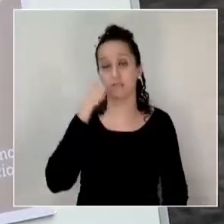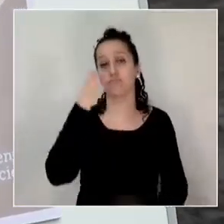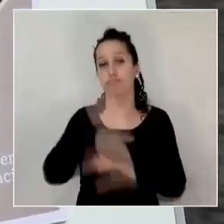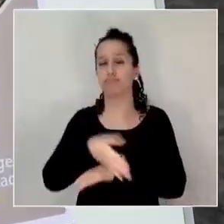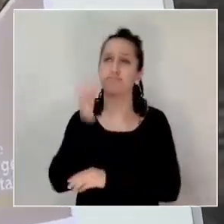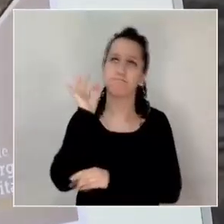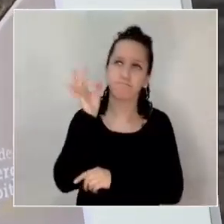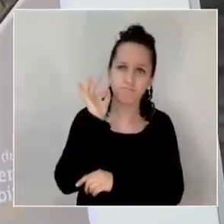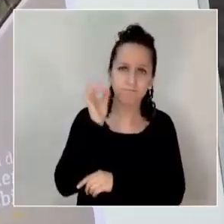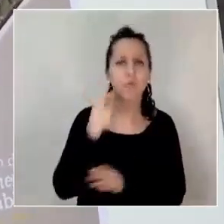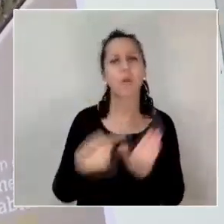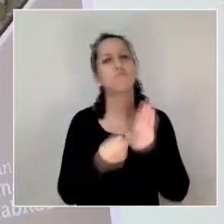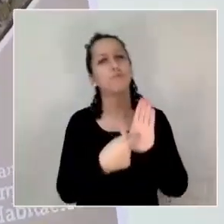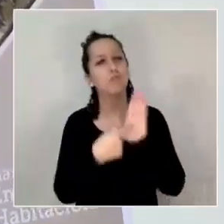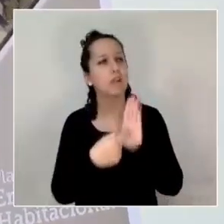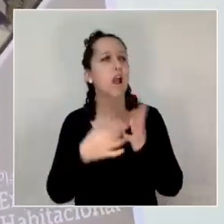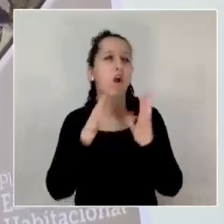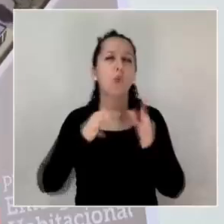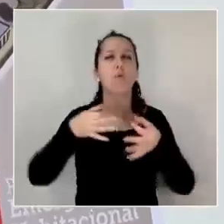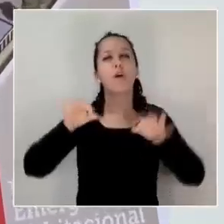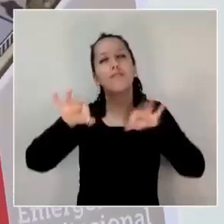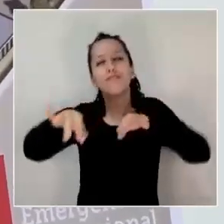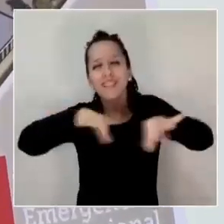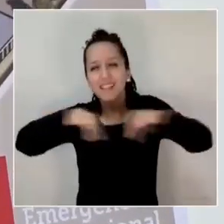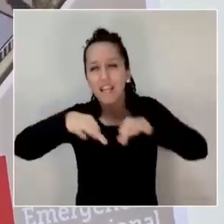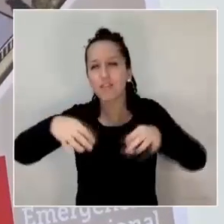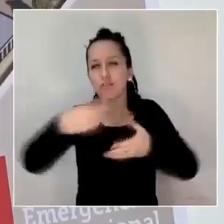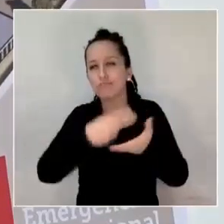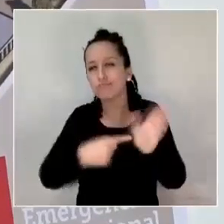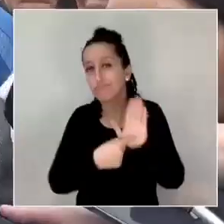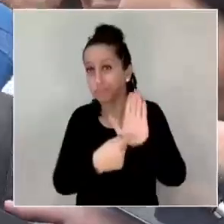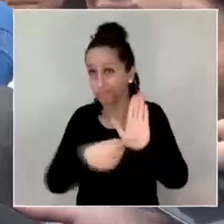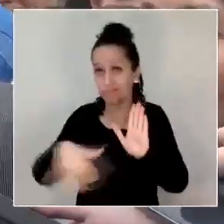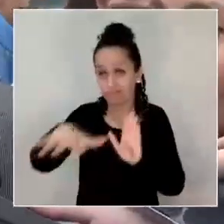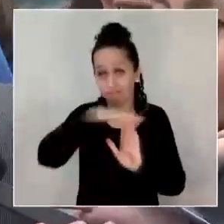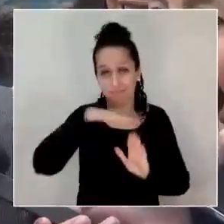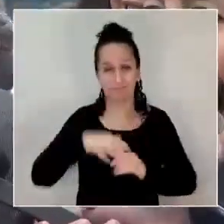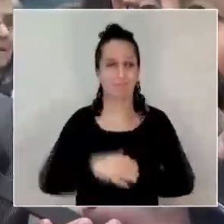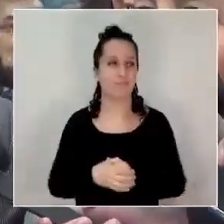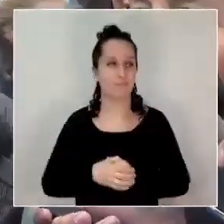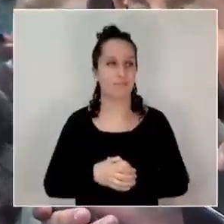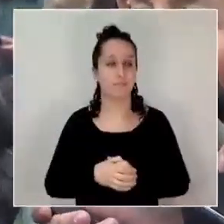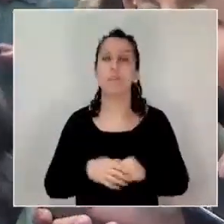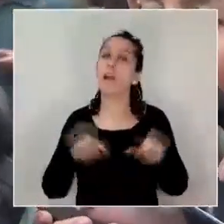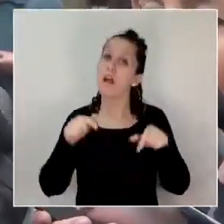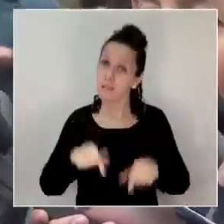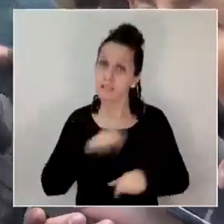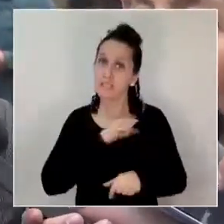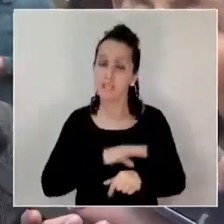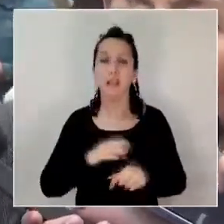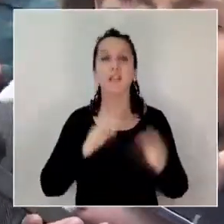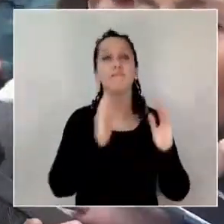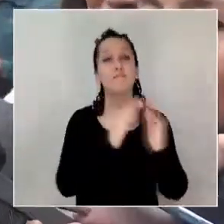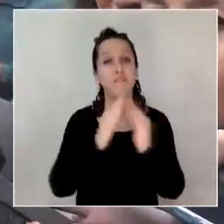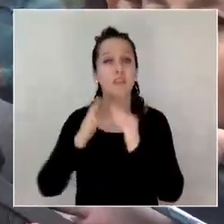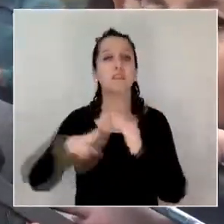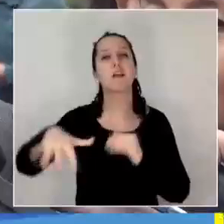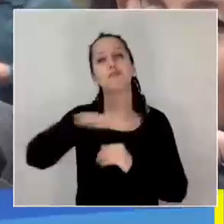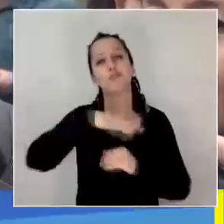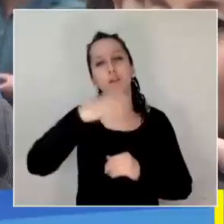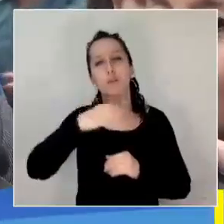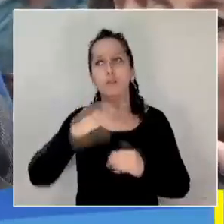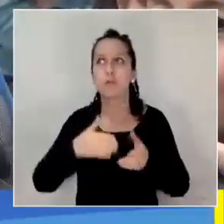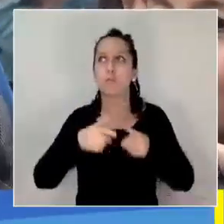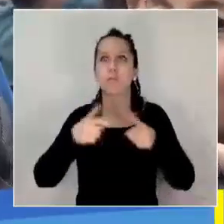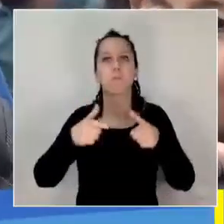las características que tendrá este condominio social. La vivienda social en Chile ha ido mejorando progresivamente y